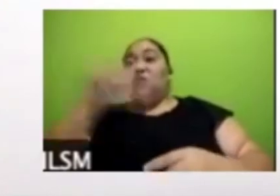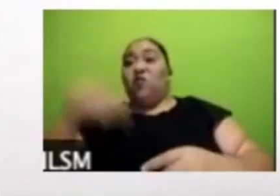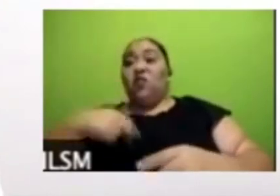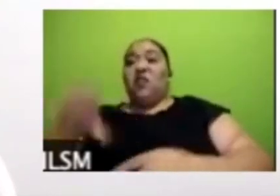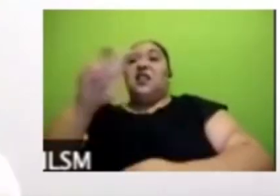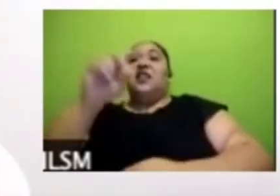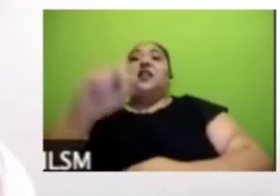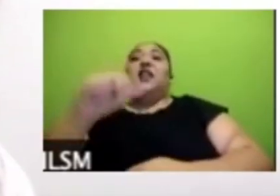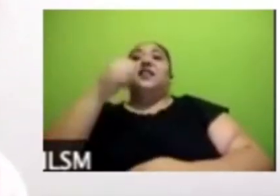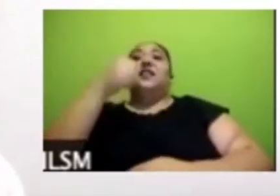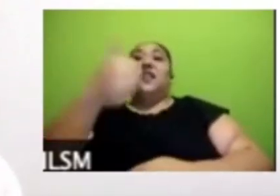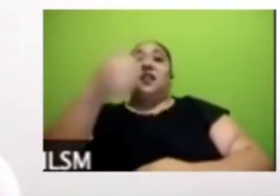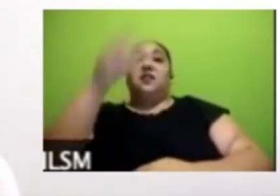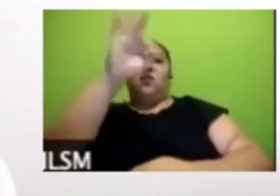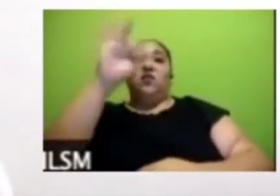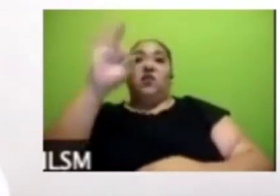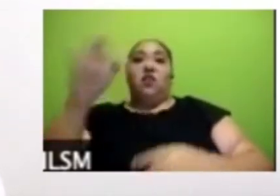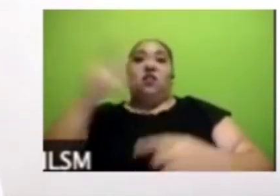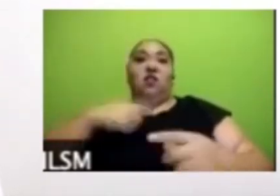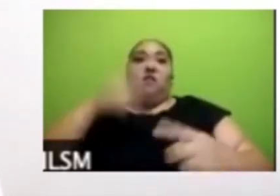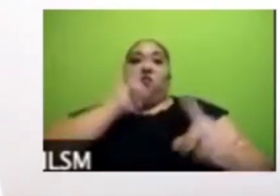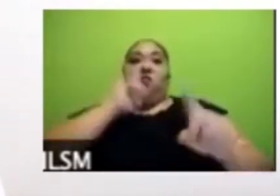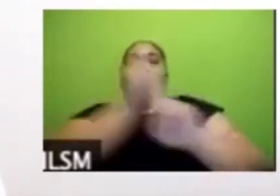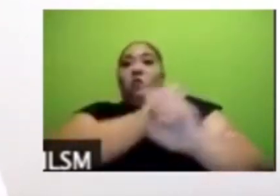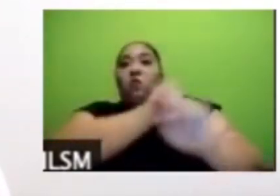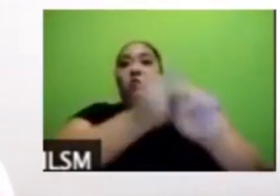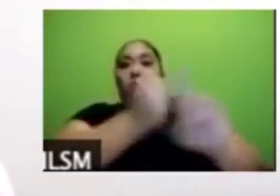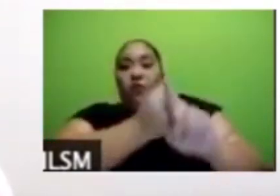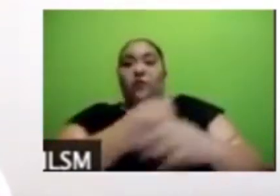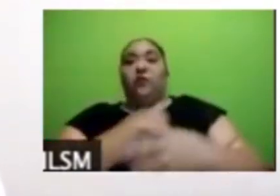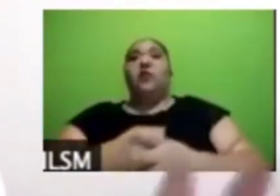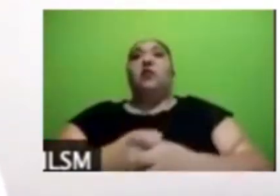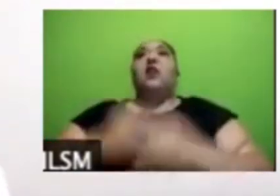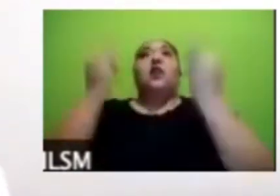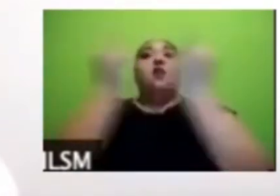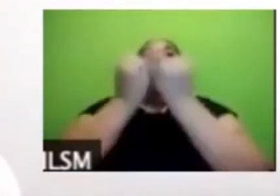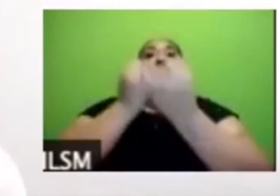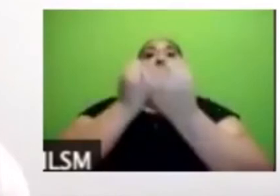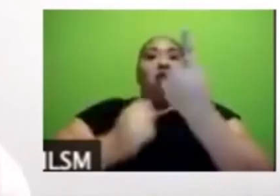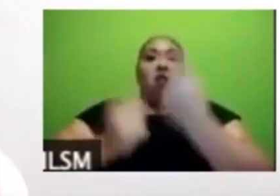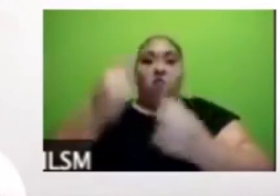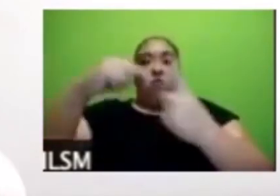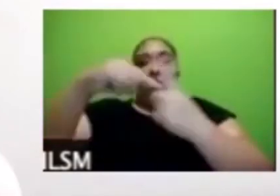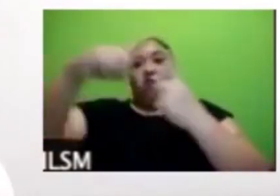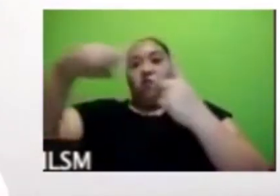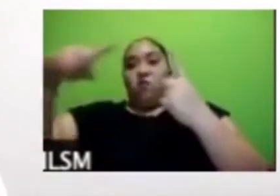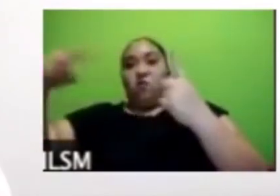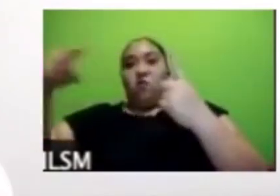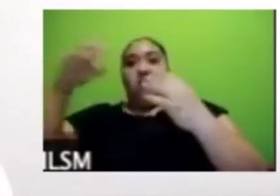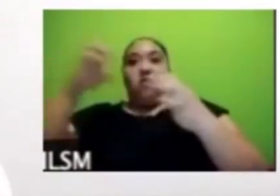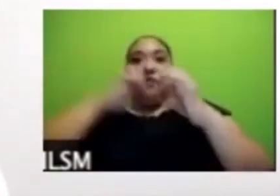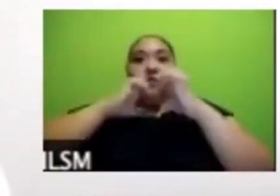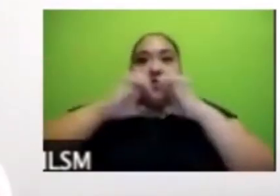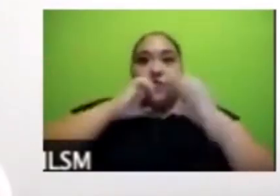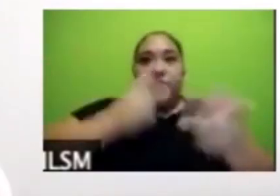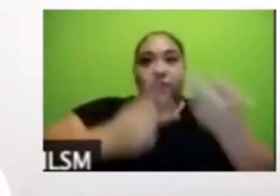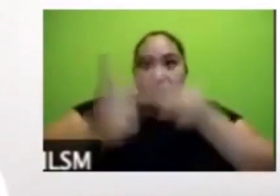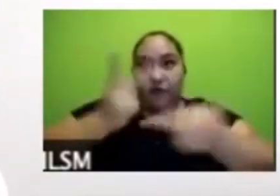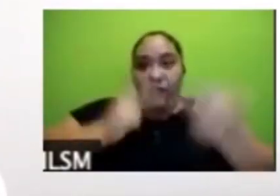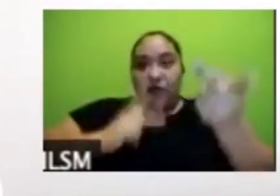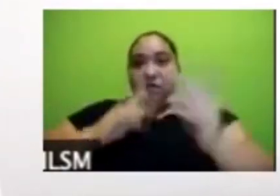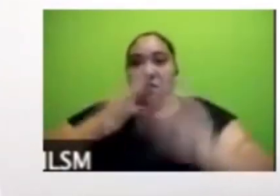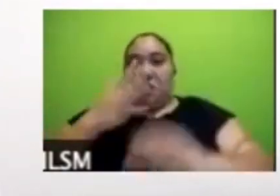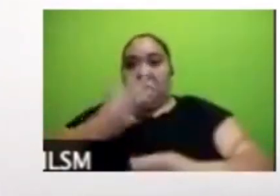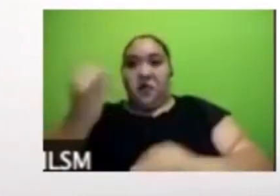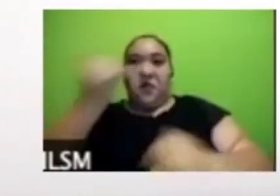algunas cifras sobre una encuesta telefónica que hicimos en la Ciudad de México también alrededor de estas fechas y había una gran conciencia